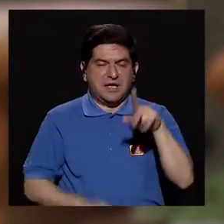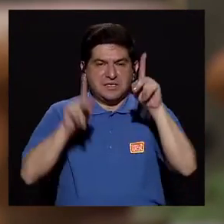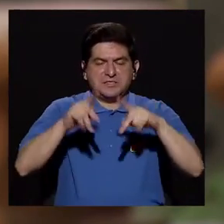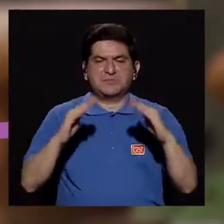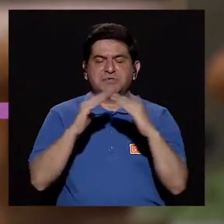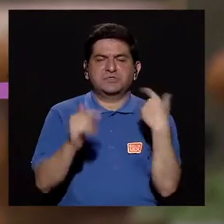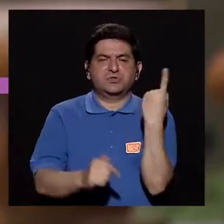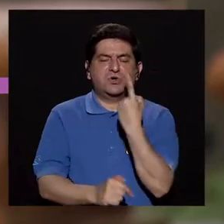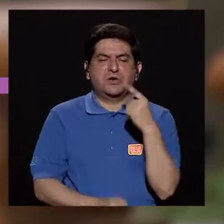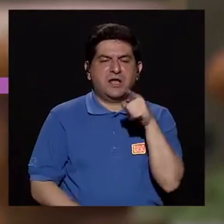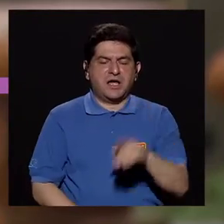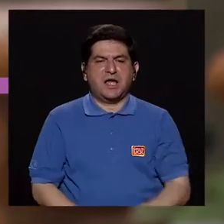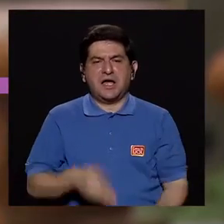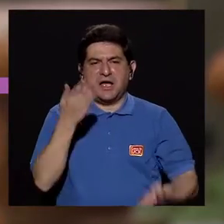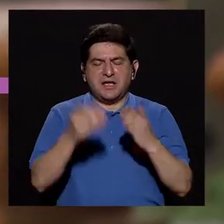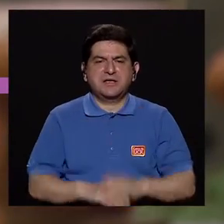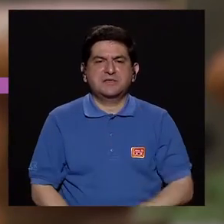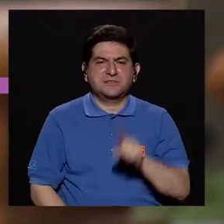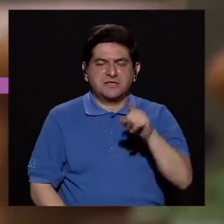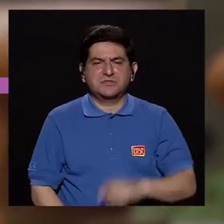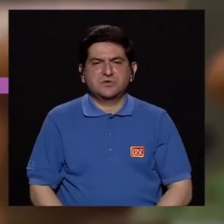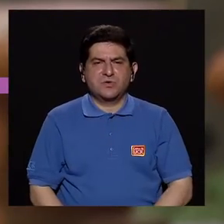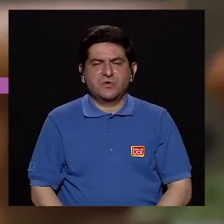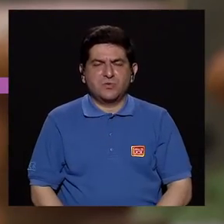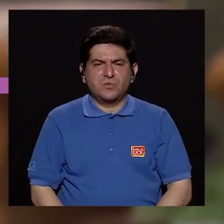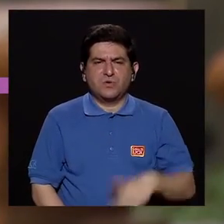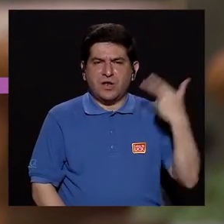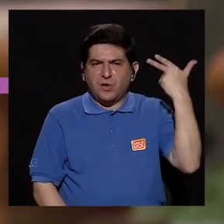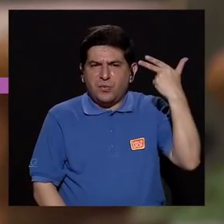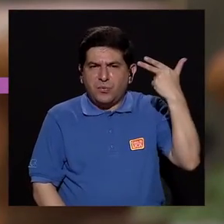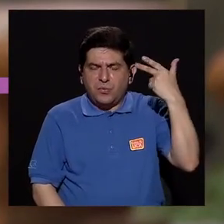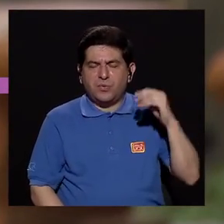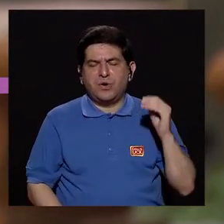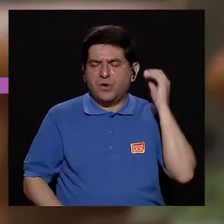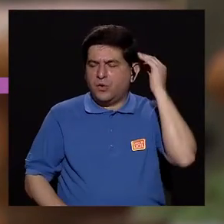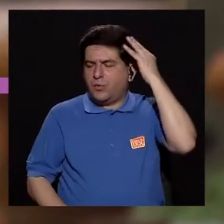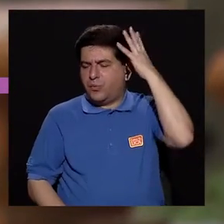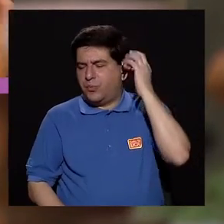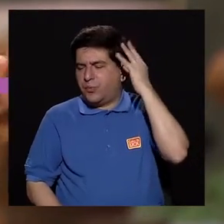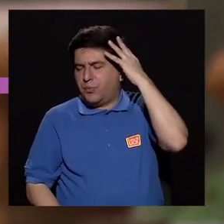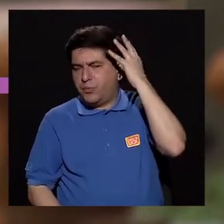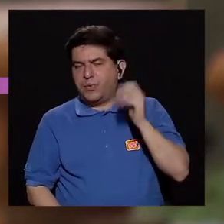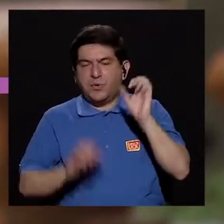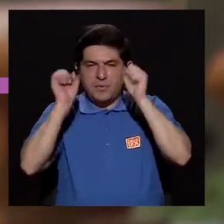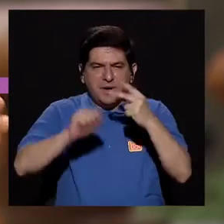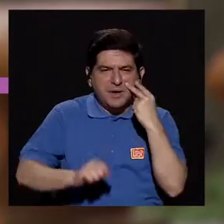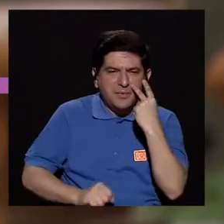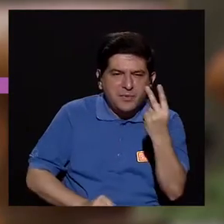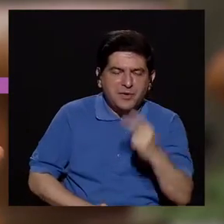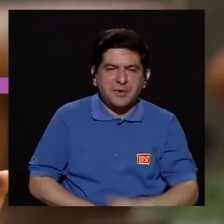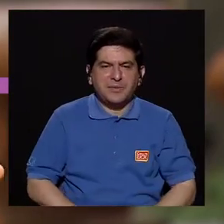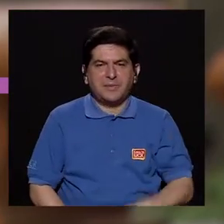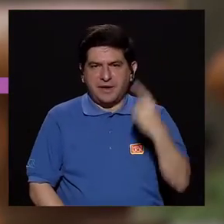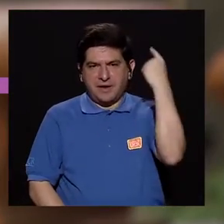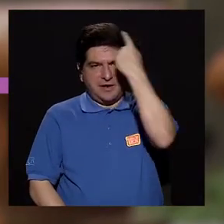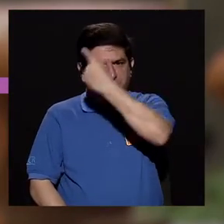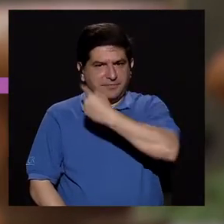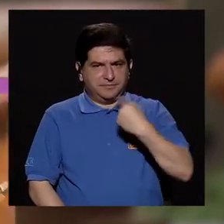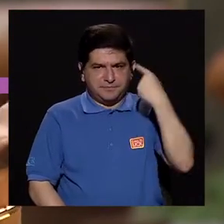viven solos, no hay problema, con la ayuda de una secadora y con el espejo pequeño, la secadora les va a ayudar a dividir el cabello.